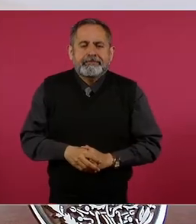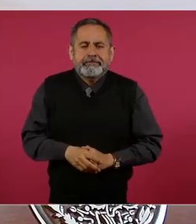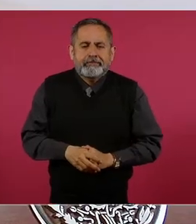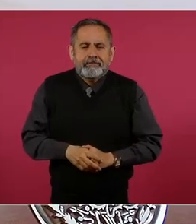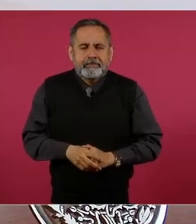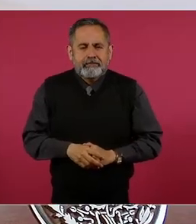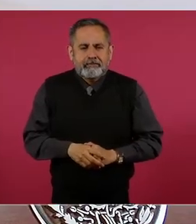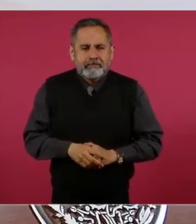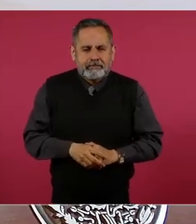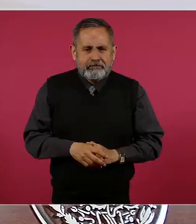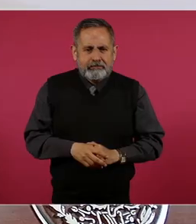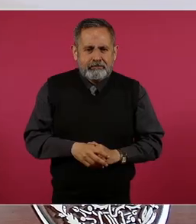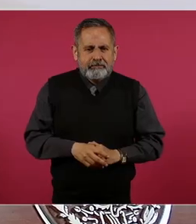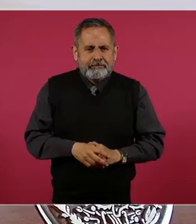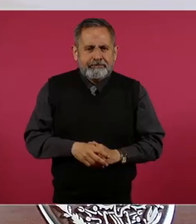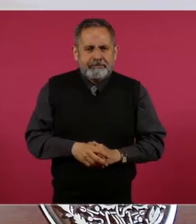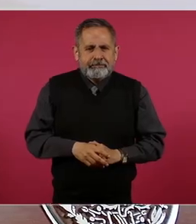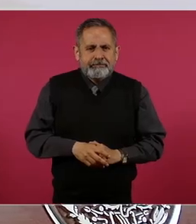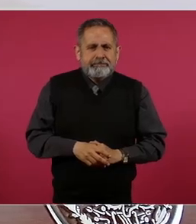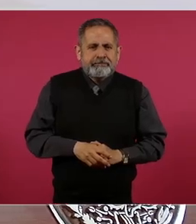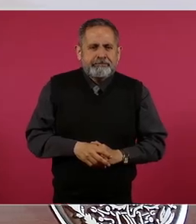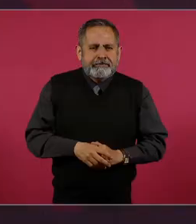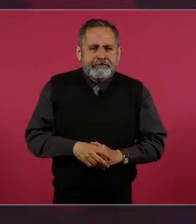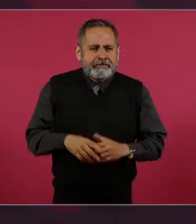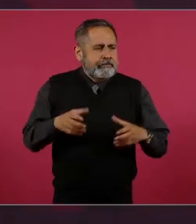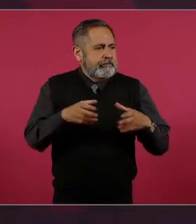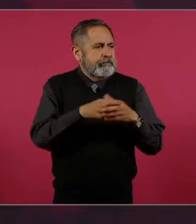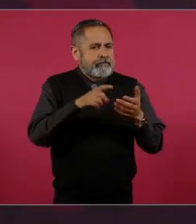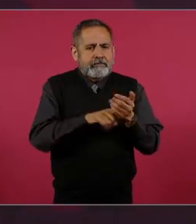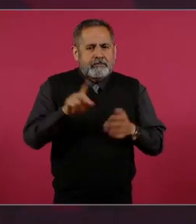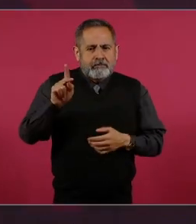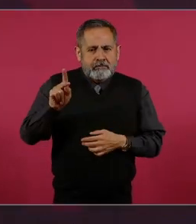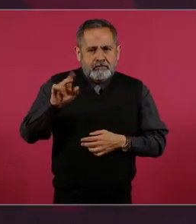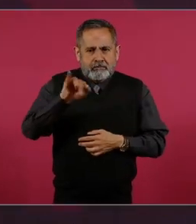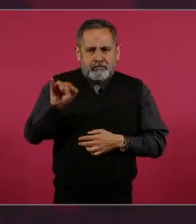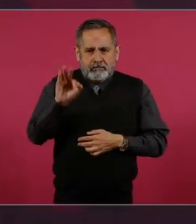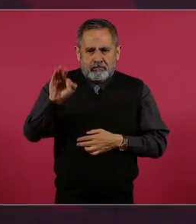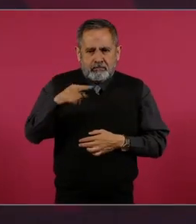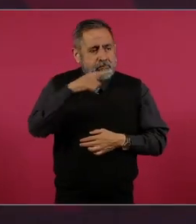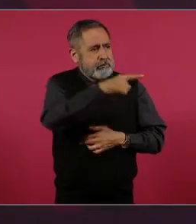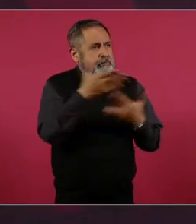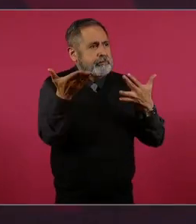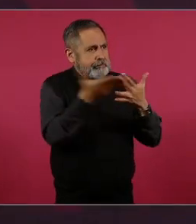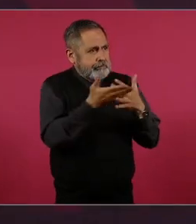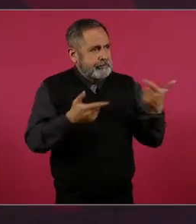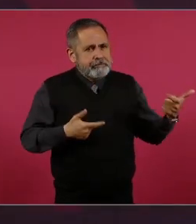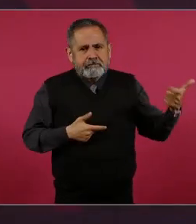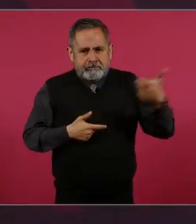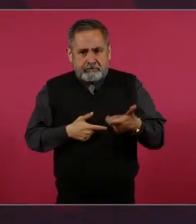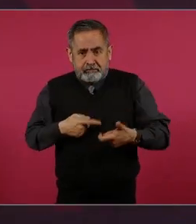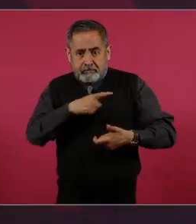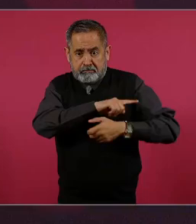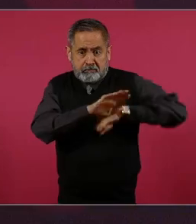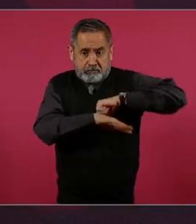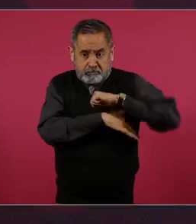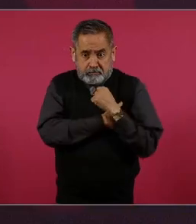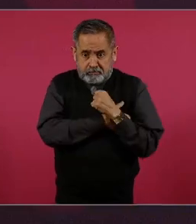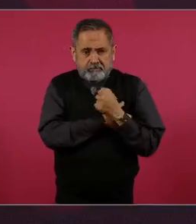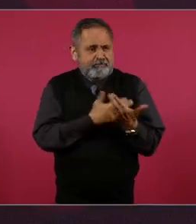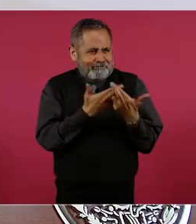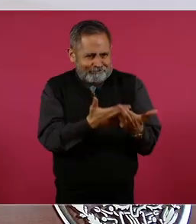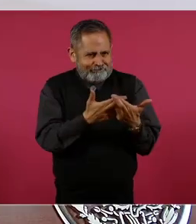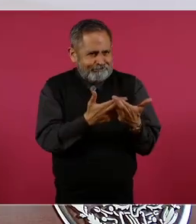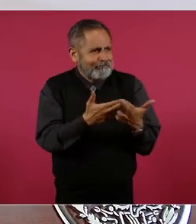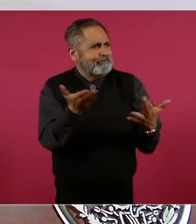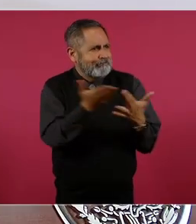que aporte el Poder Judicial la mitad de lo que tienen guardado en